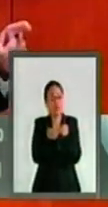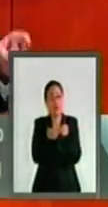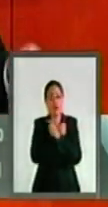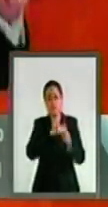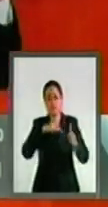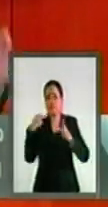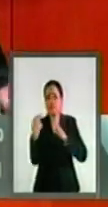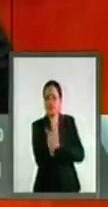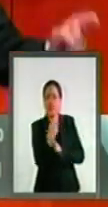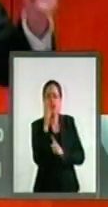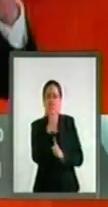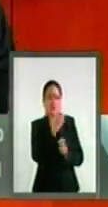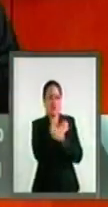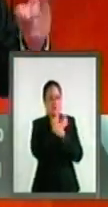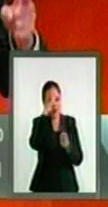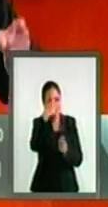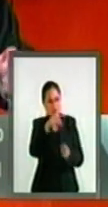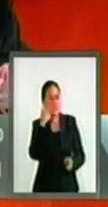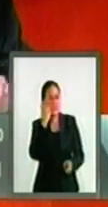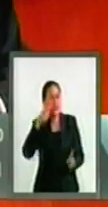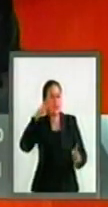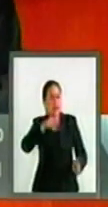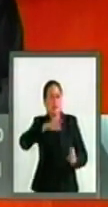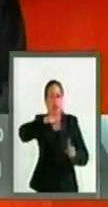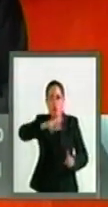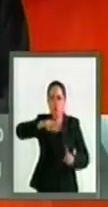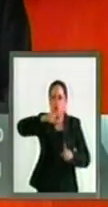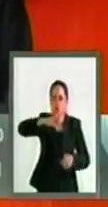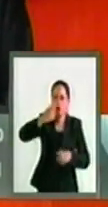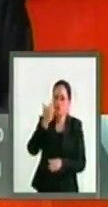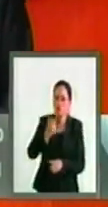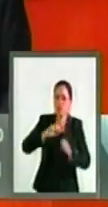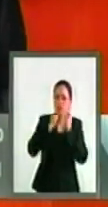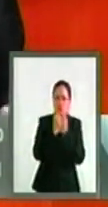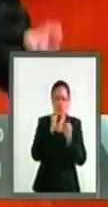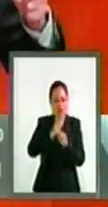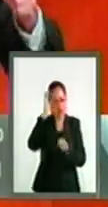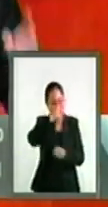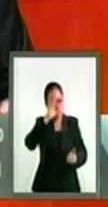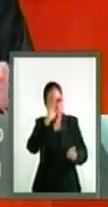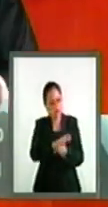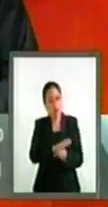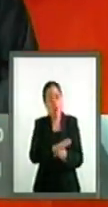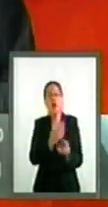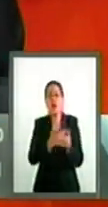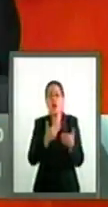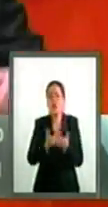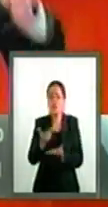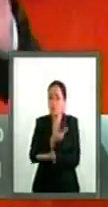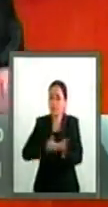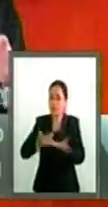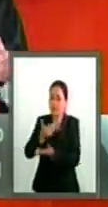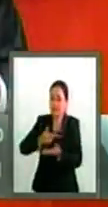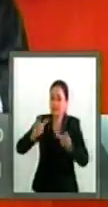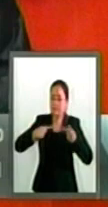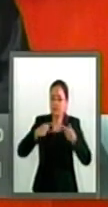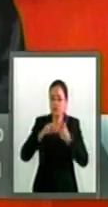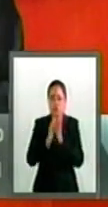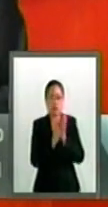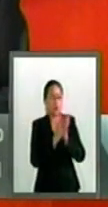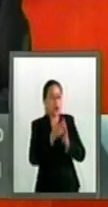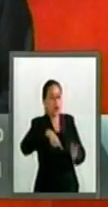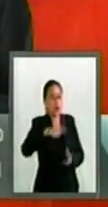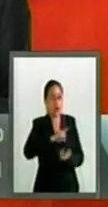mexicana que busca el constante mejoramiento económico, social y cultural del pueblo, la convivencia humana en desarrollo